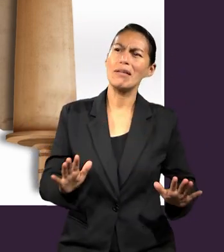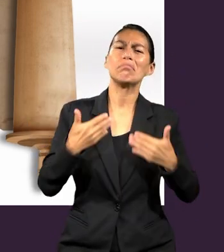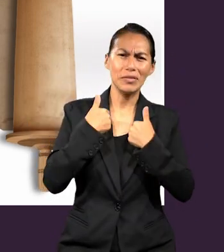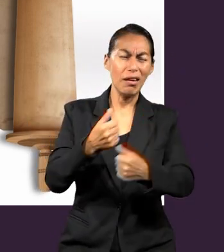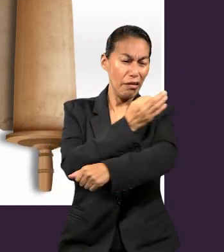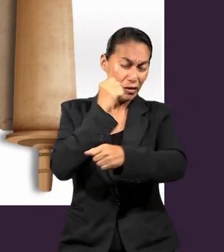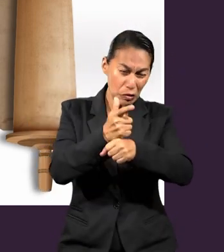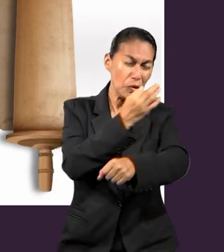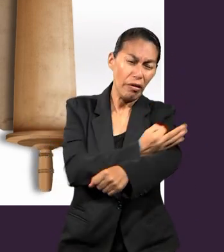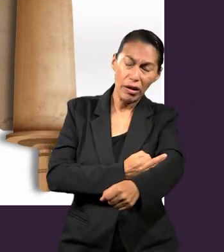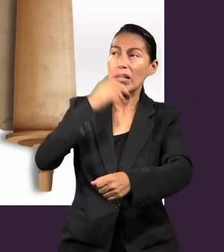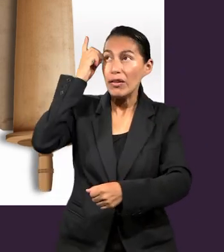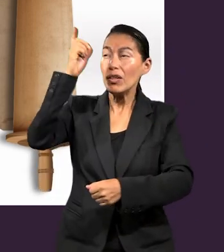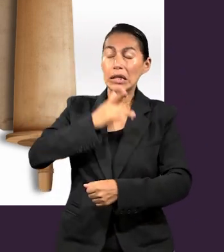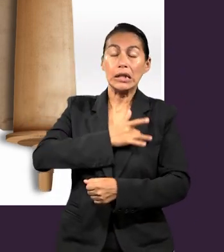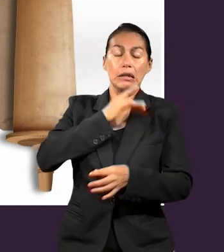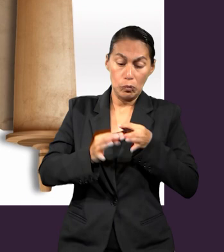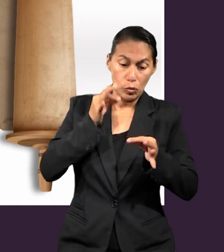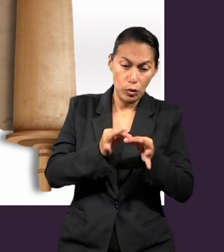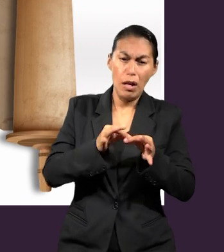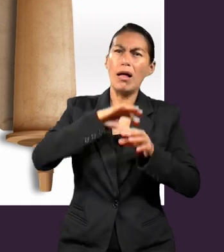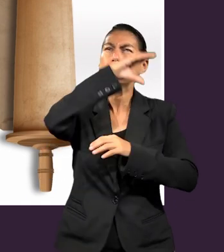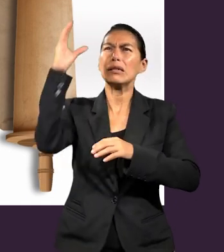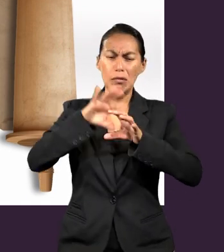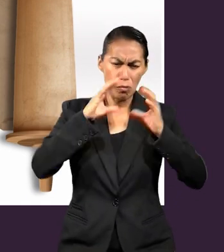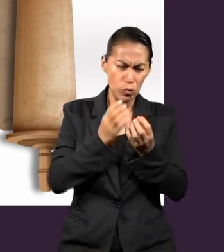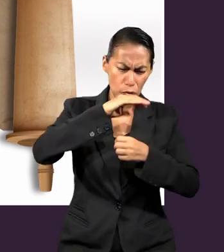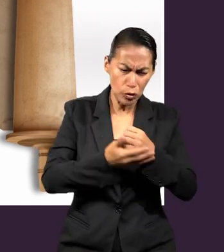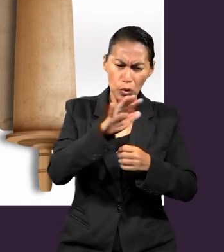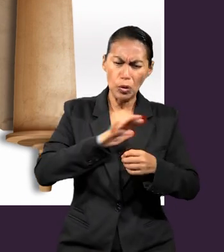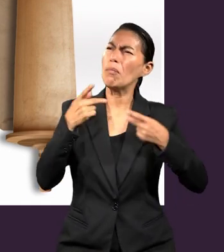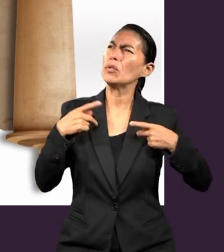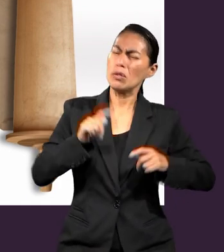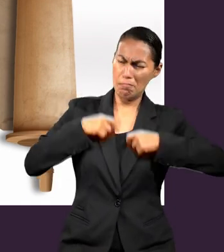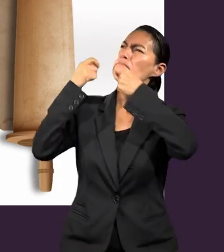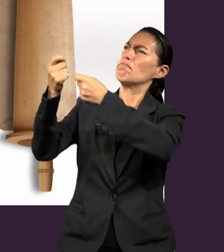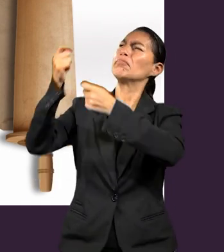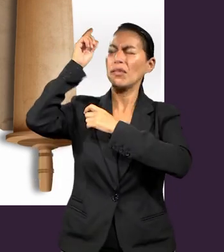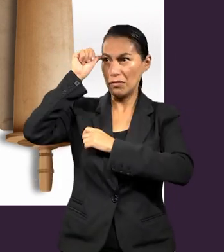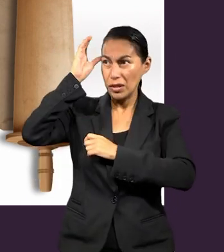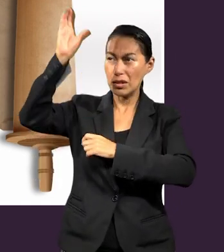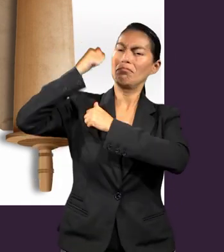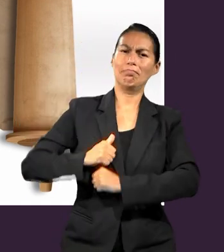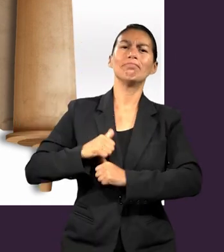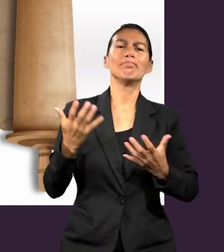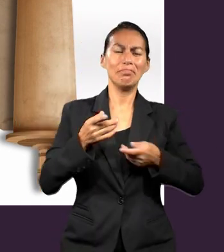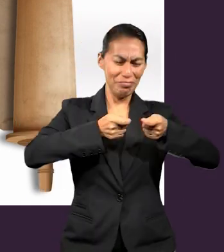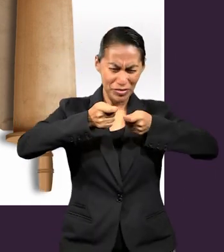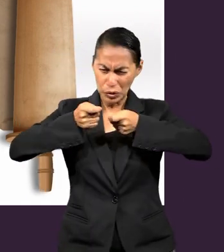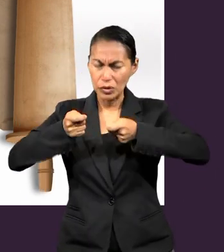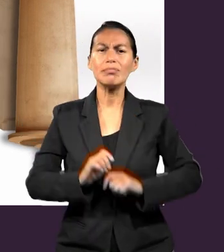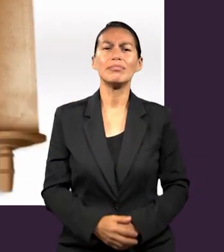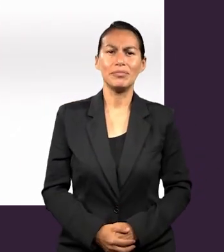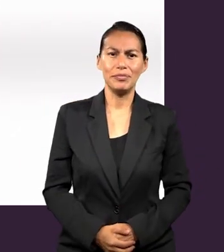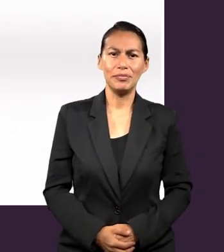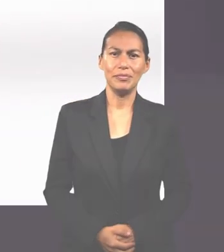llegado el tiempo, reuniera en él bajo una sola cabeza todo lo que está en el cielo y lo que está en la tierra.